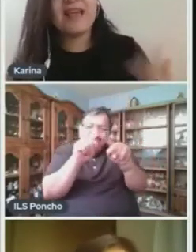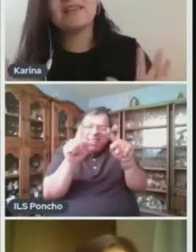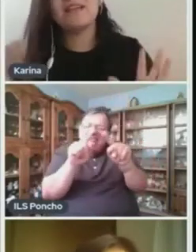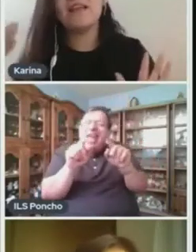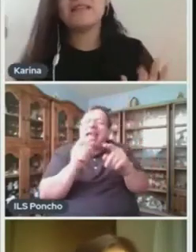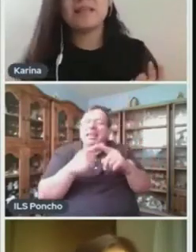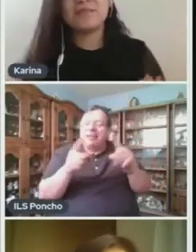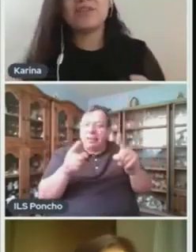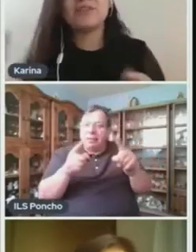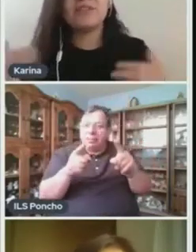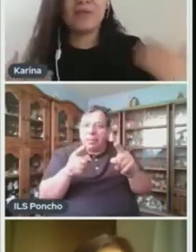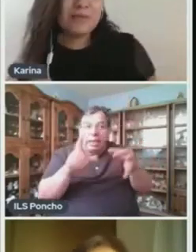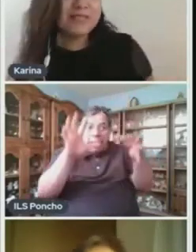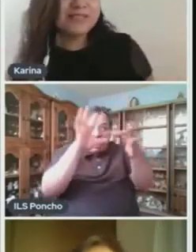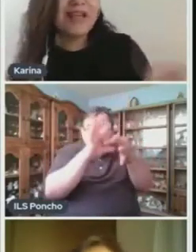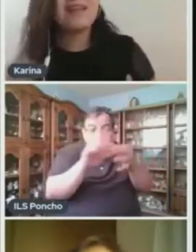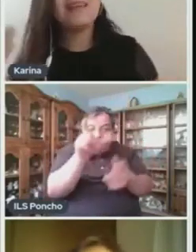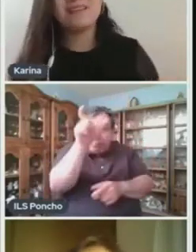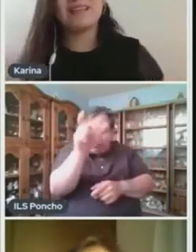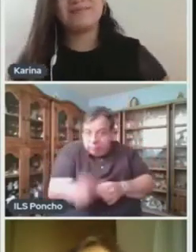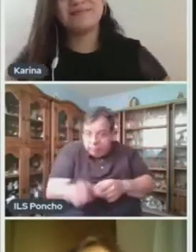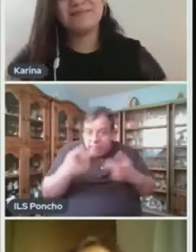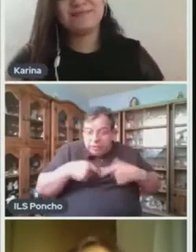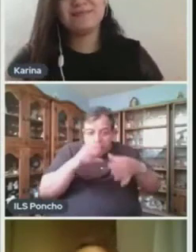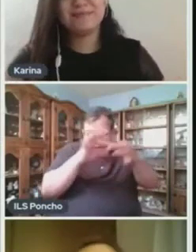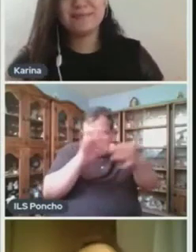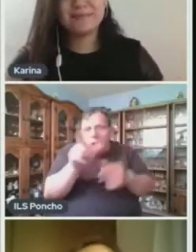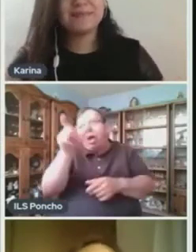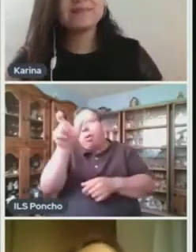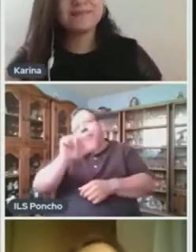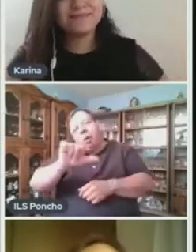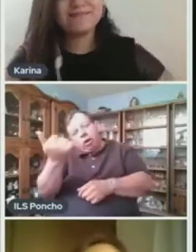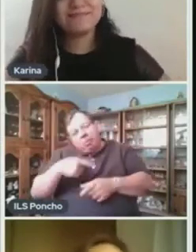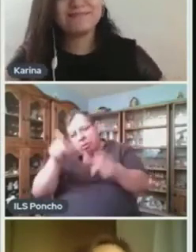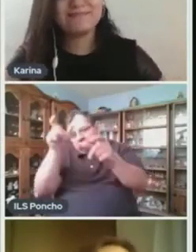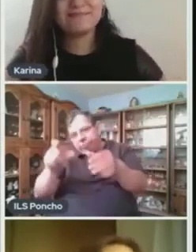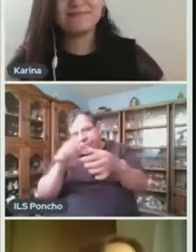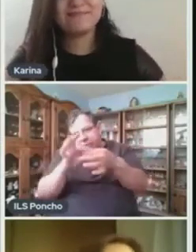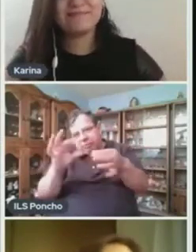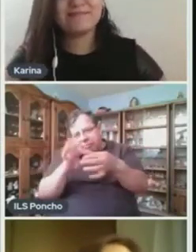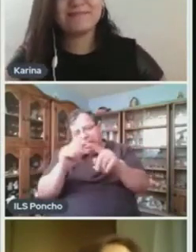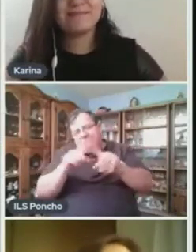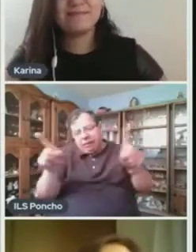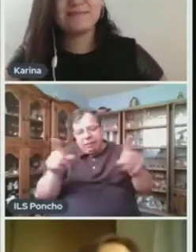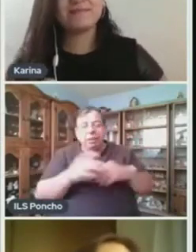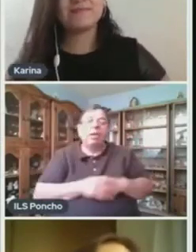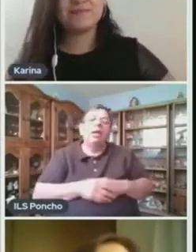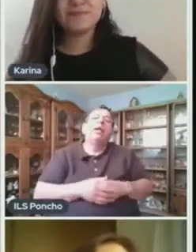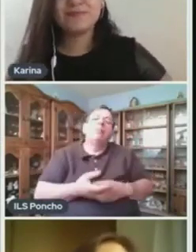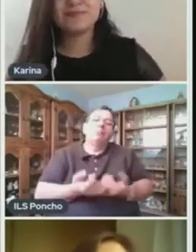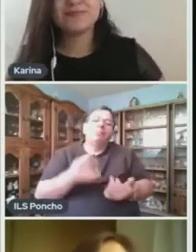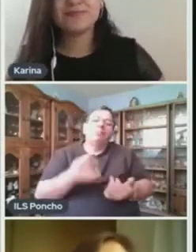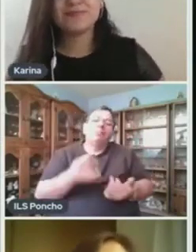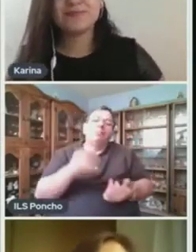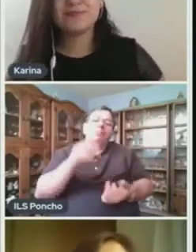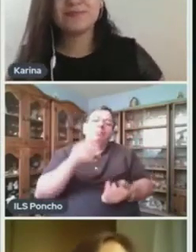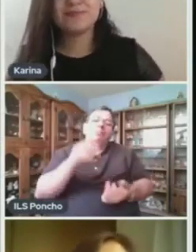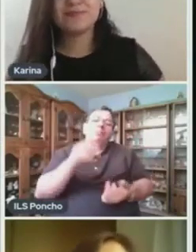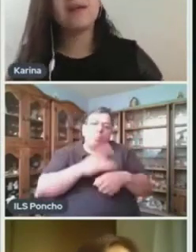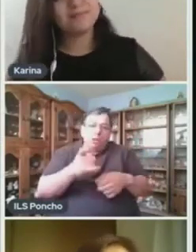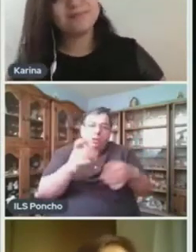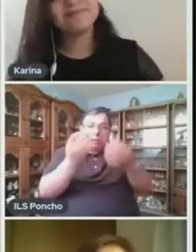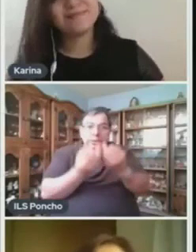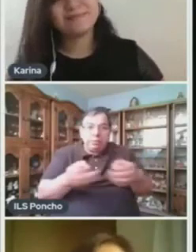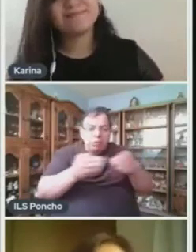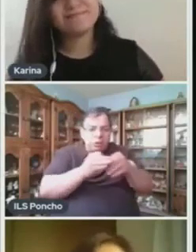diferencia entre la descripción de una persona y otra. Efectivamente, por eso es tan importante anotarlos en las descripciones.